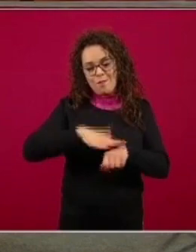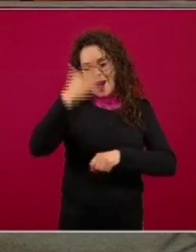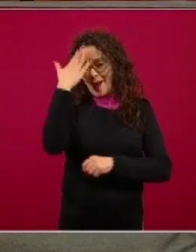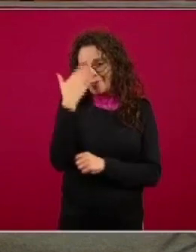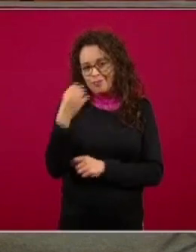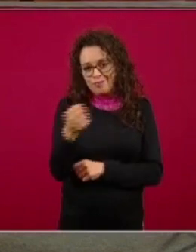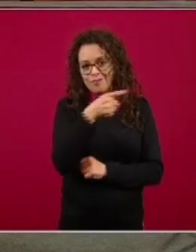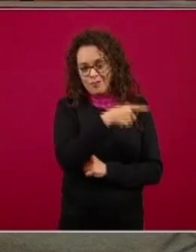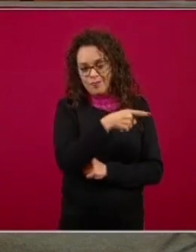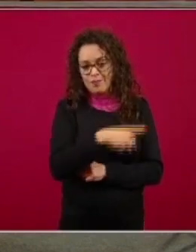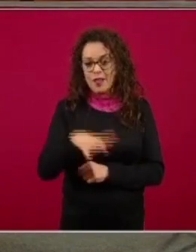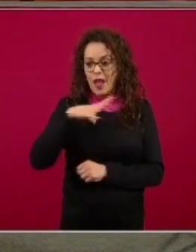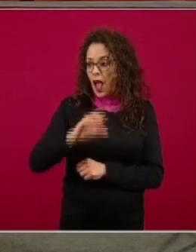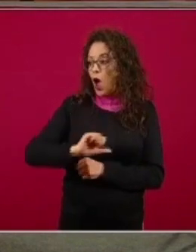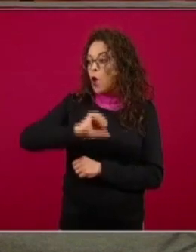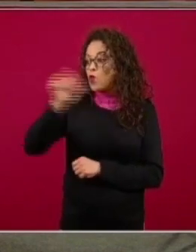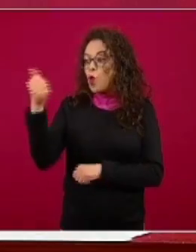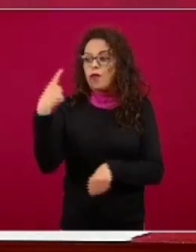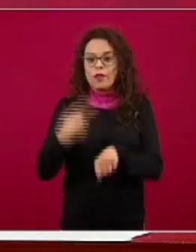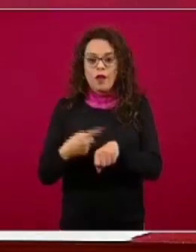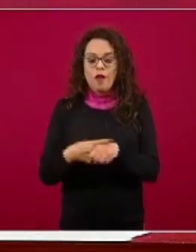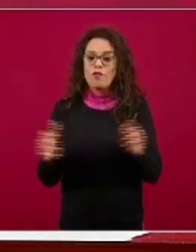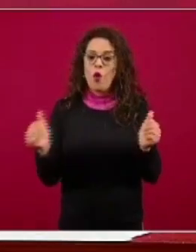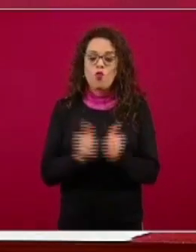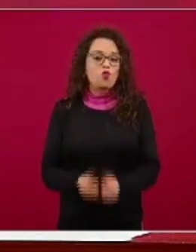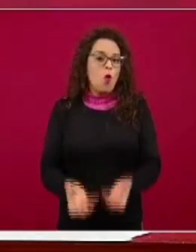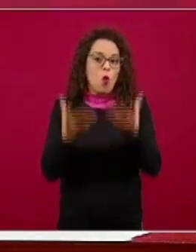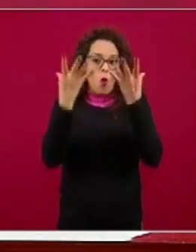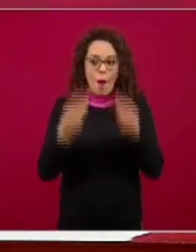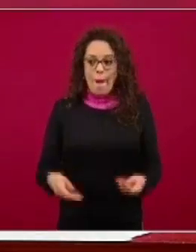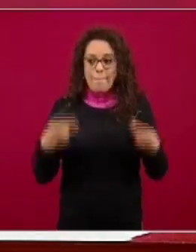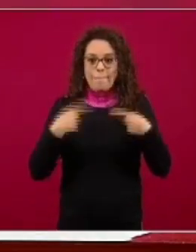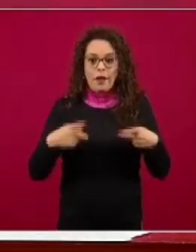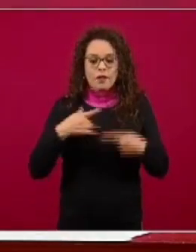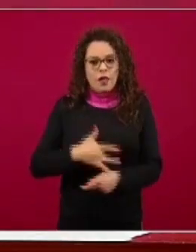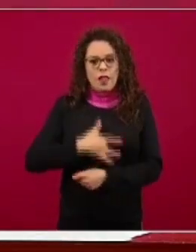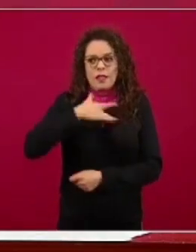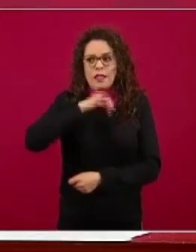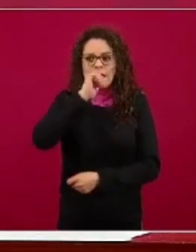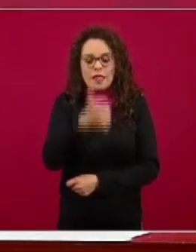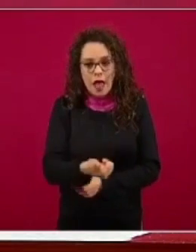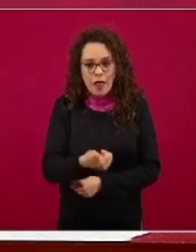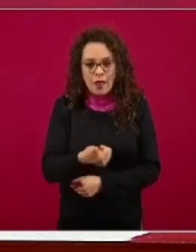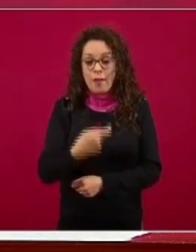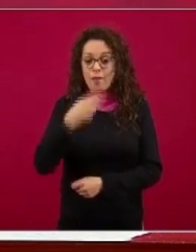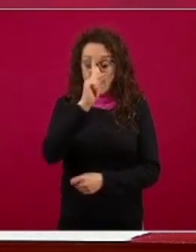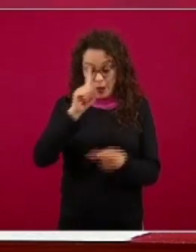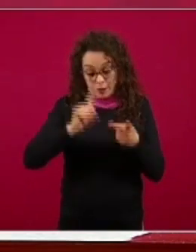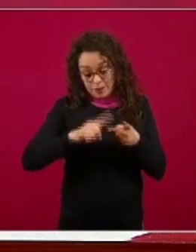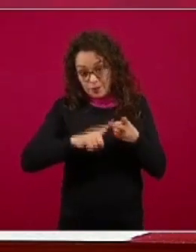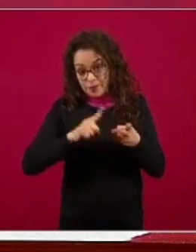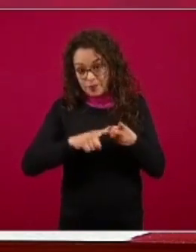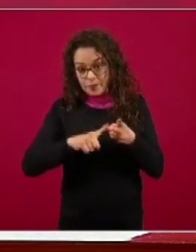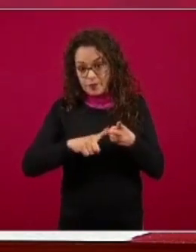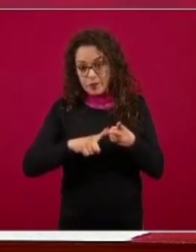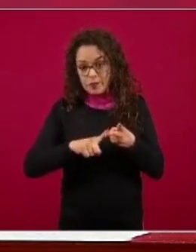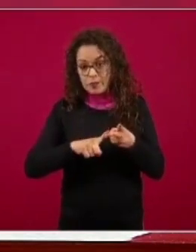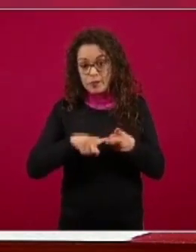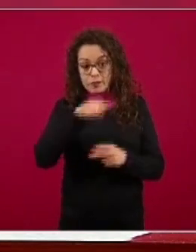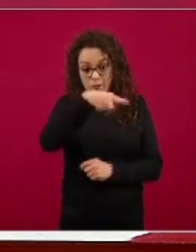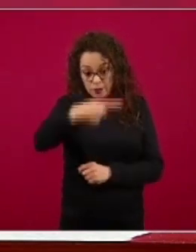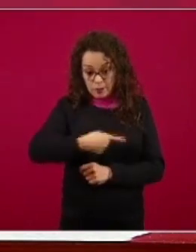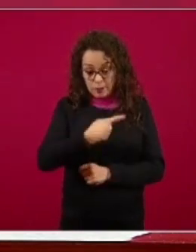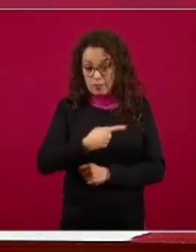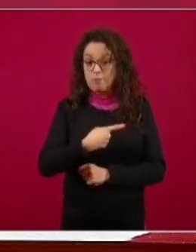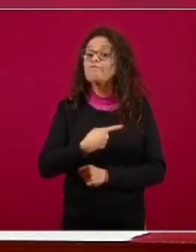si hay algunas otras enfermedades con tantos pacientes asintomáticos pero la segunda me parece Juan Carlos una pregunta muy